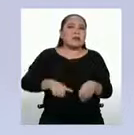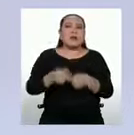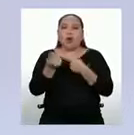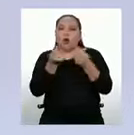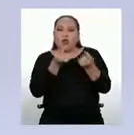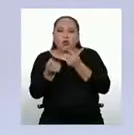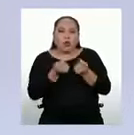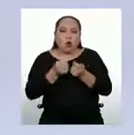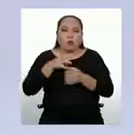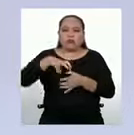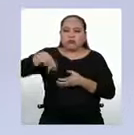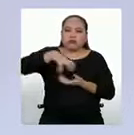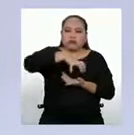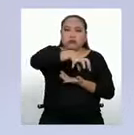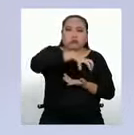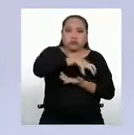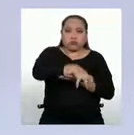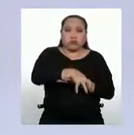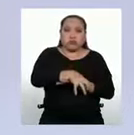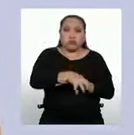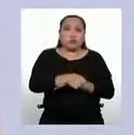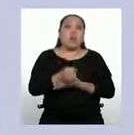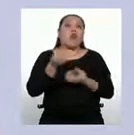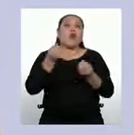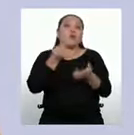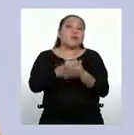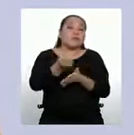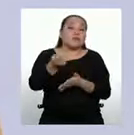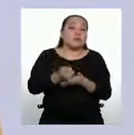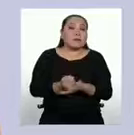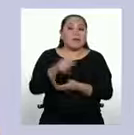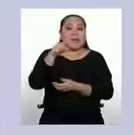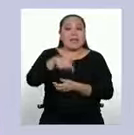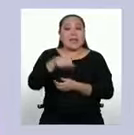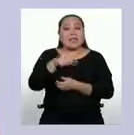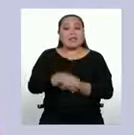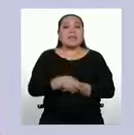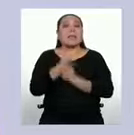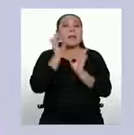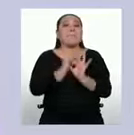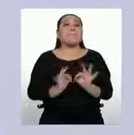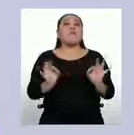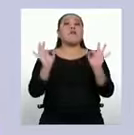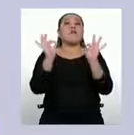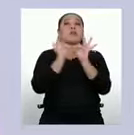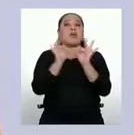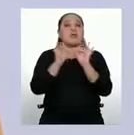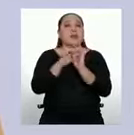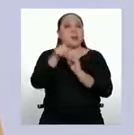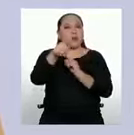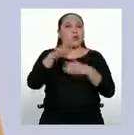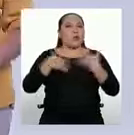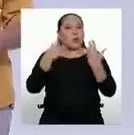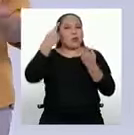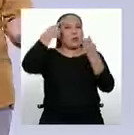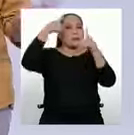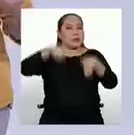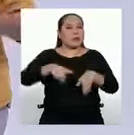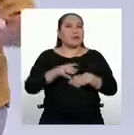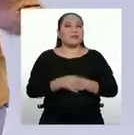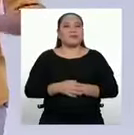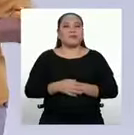distribución, inversión. Y según el caso, esta medida es de gran importancia para la toma de decisiones.